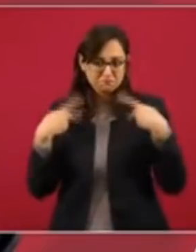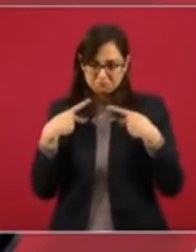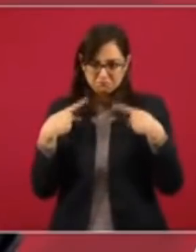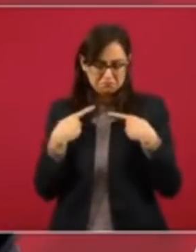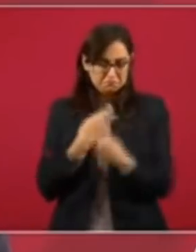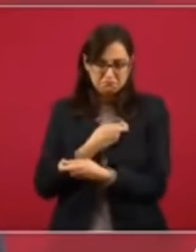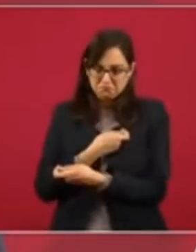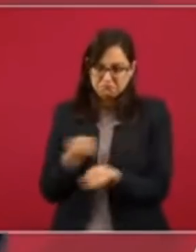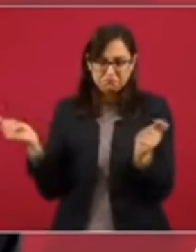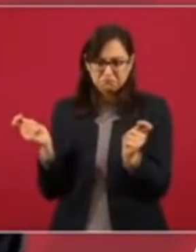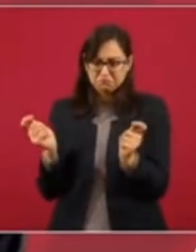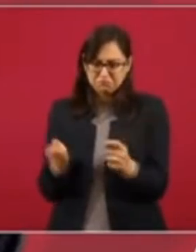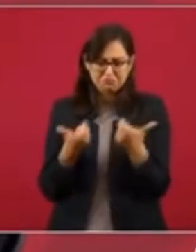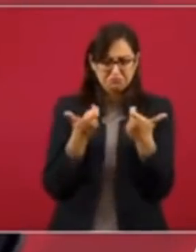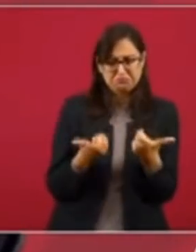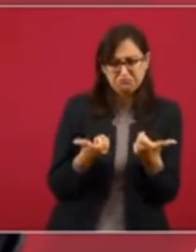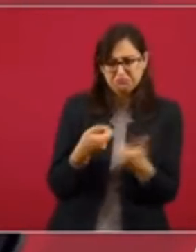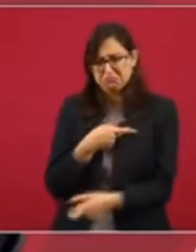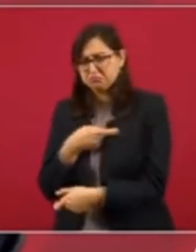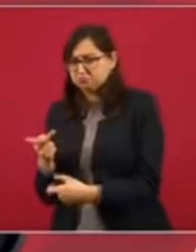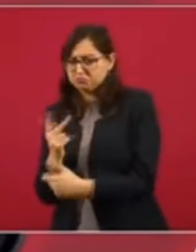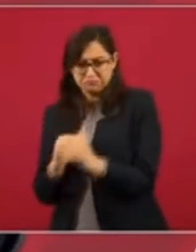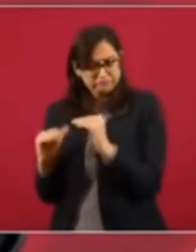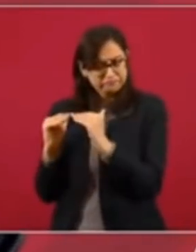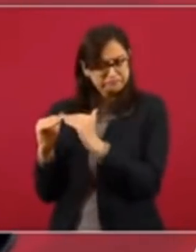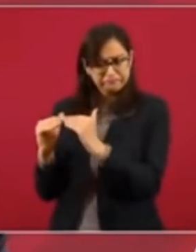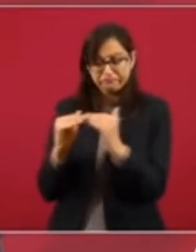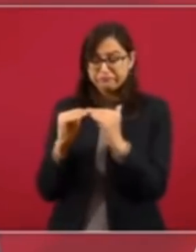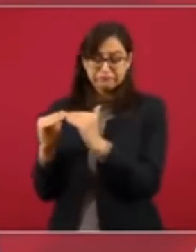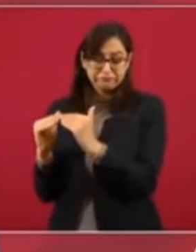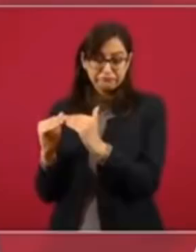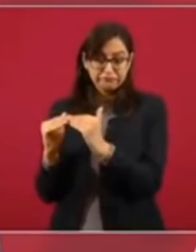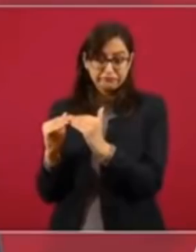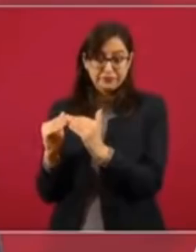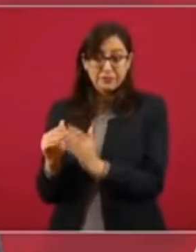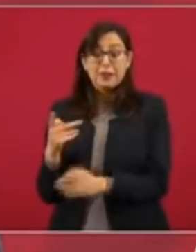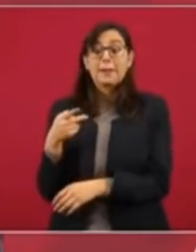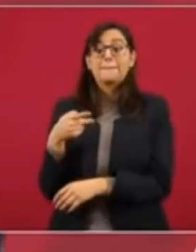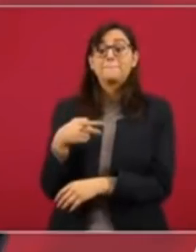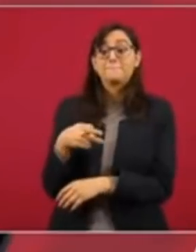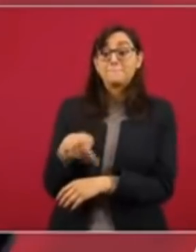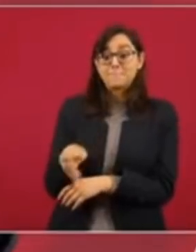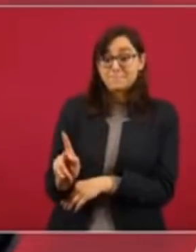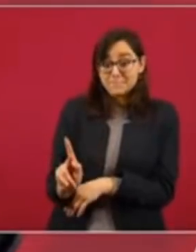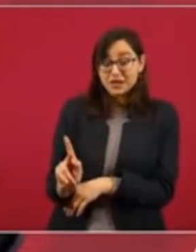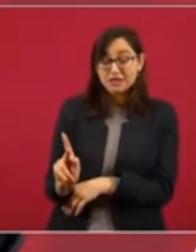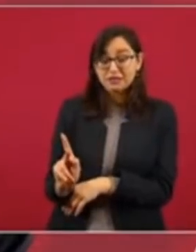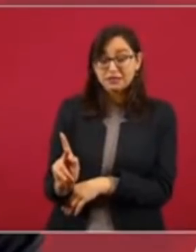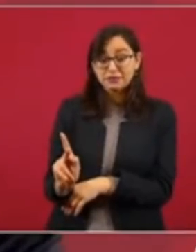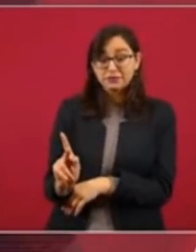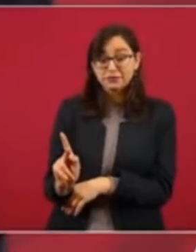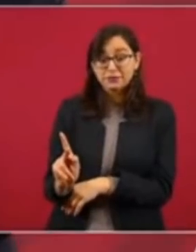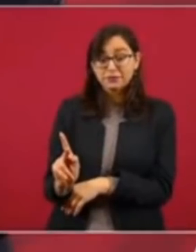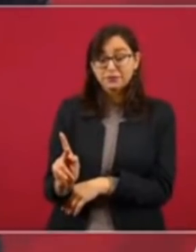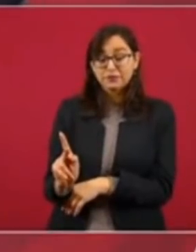para ricos y para pobres. Nada más que no